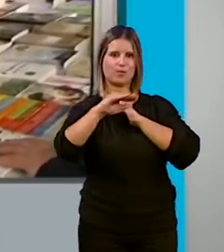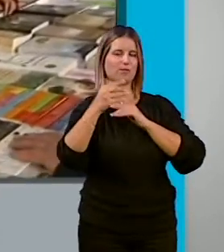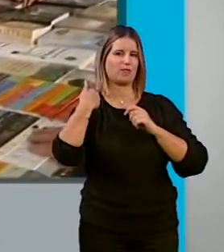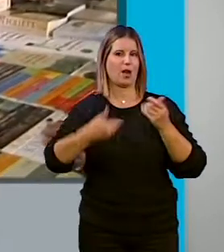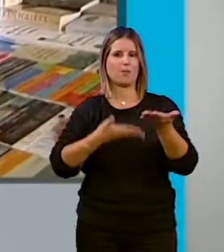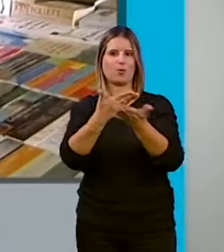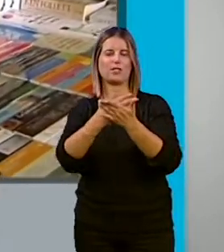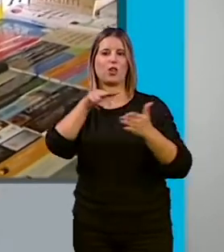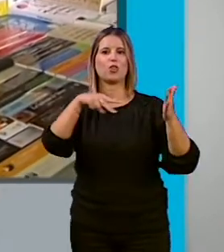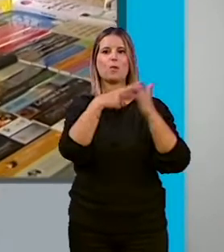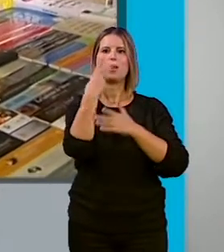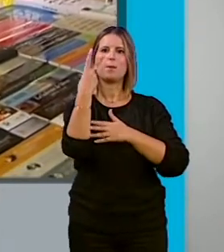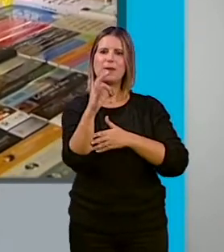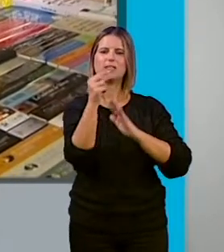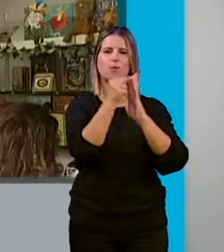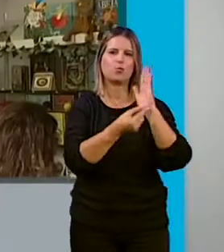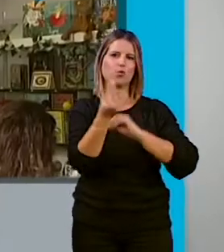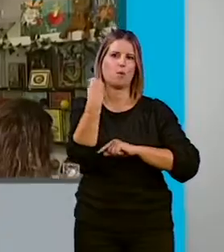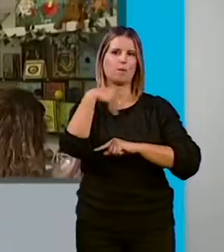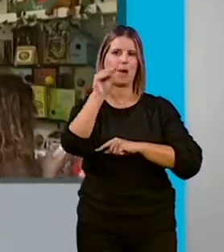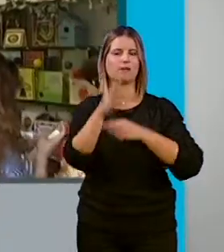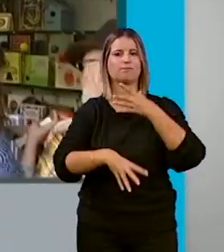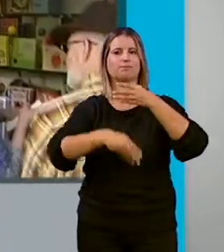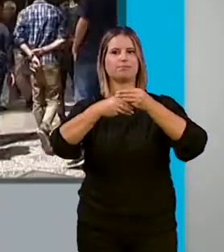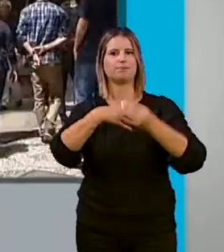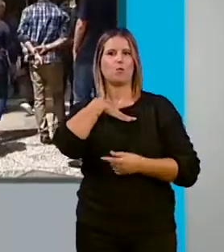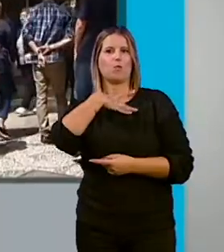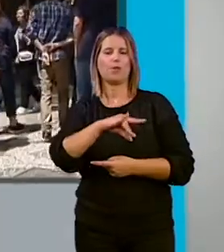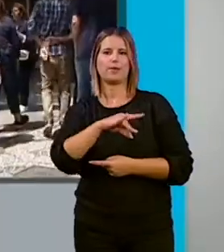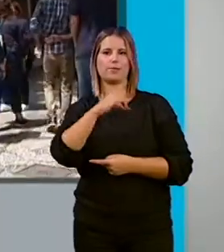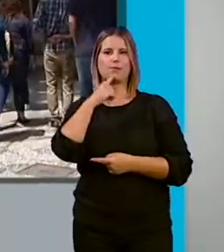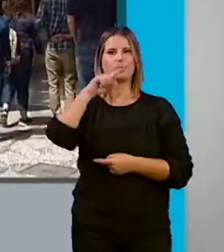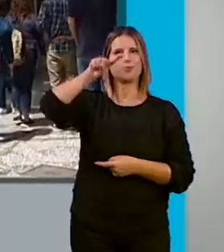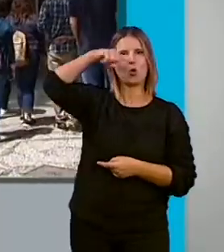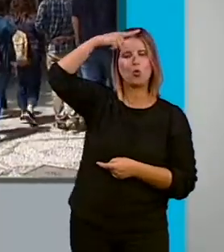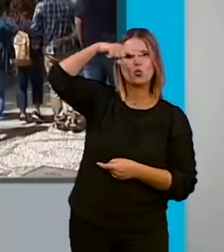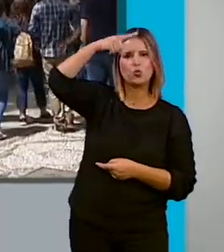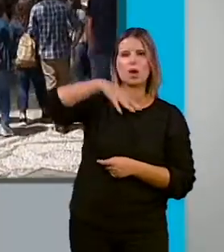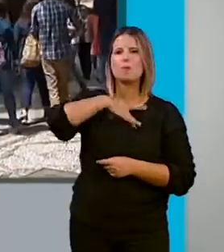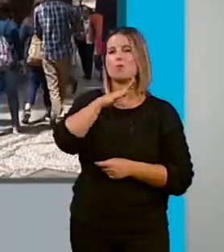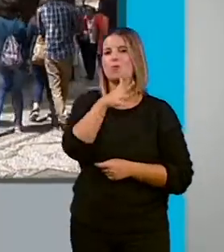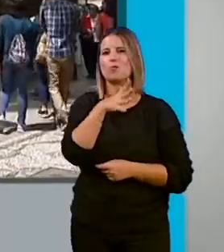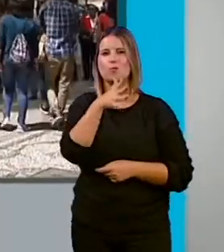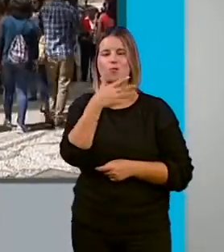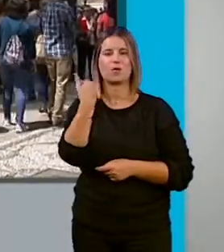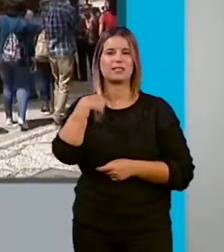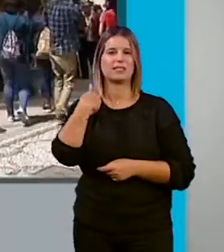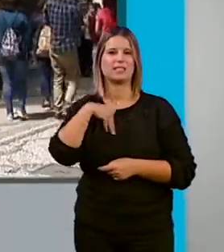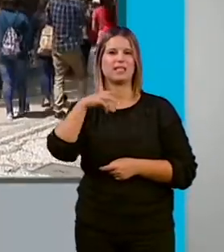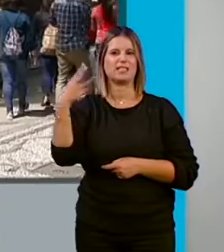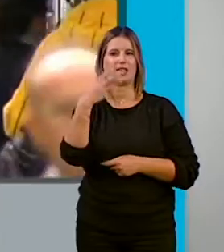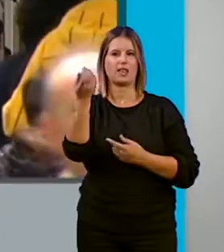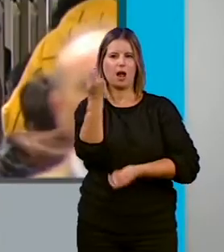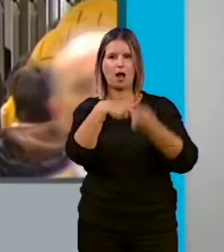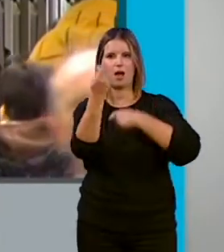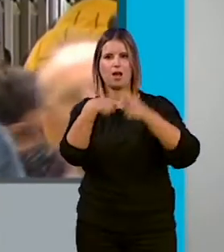2020, pero con importantes puntos añadidos que harán que traspase lo estrictamente cultural y demuestre por qué es la tercera en venta de libros